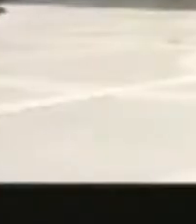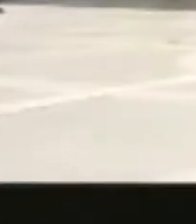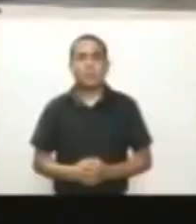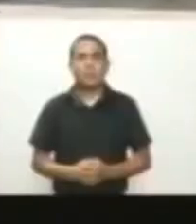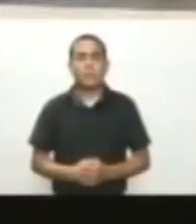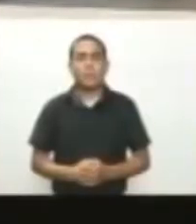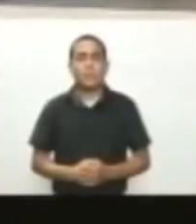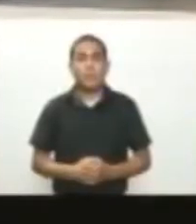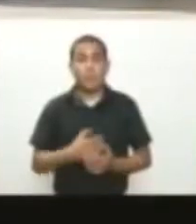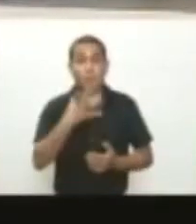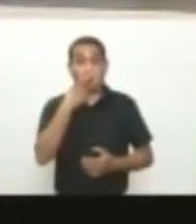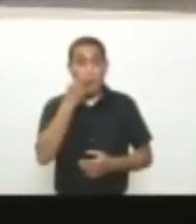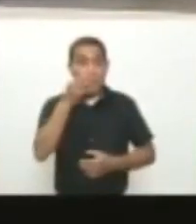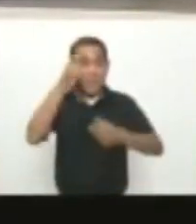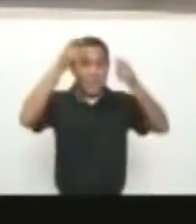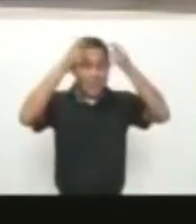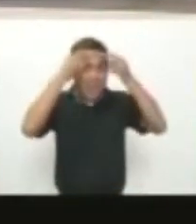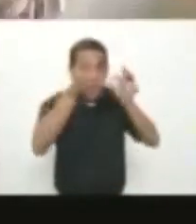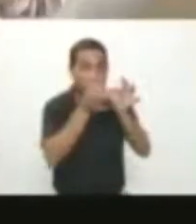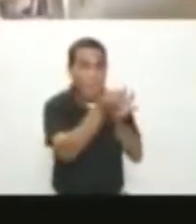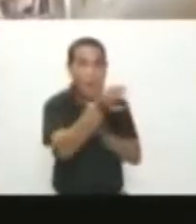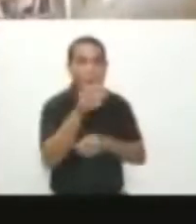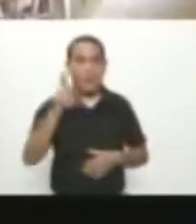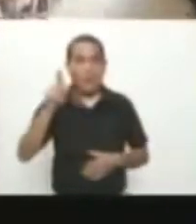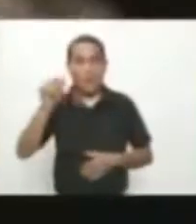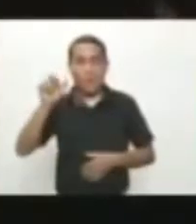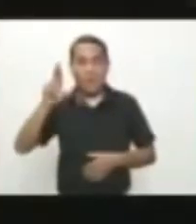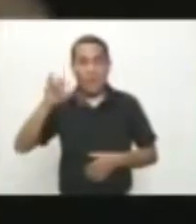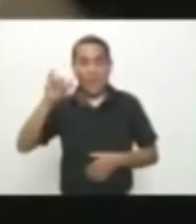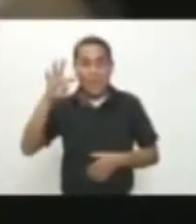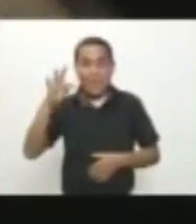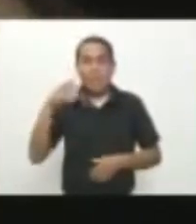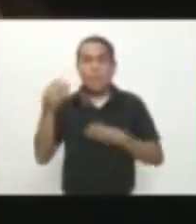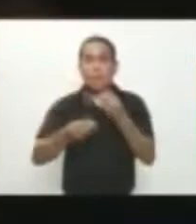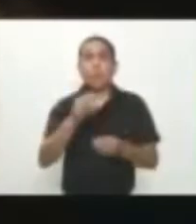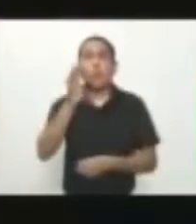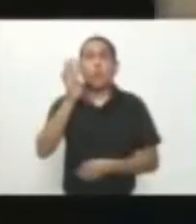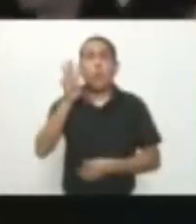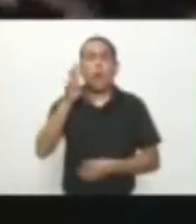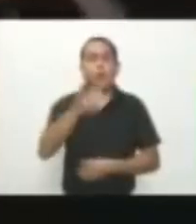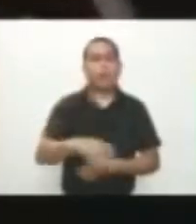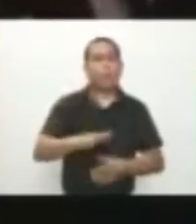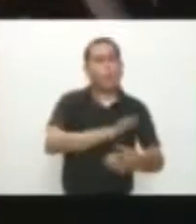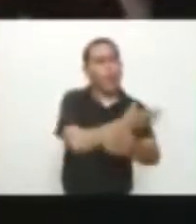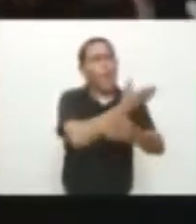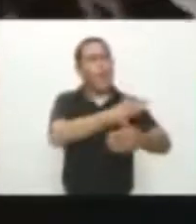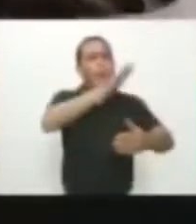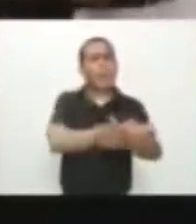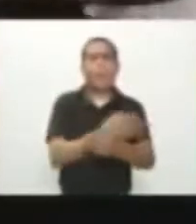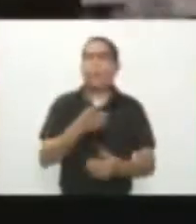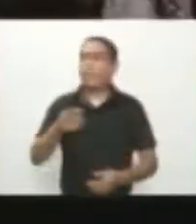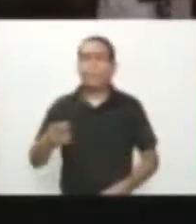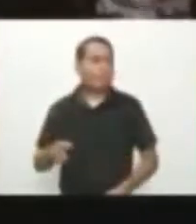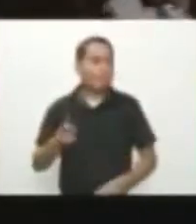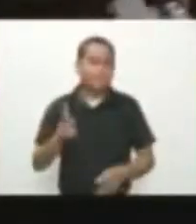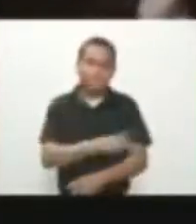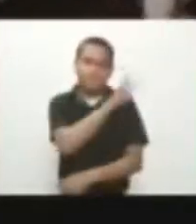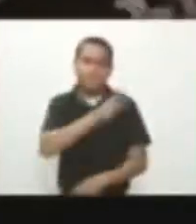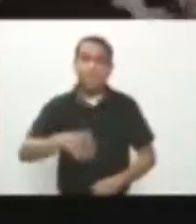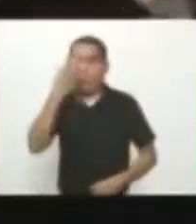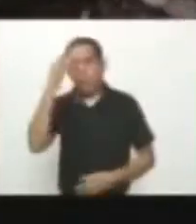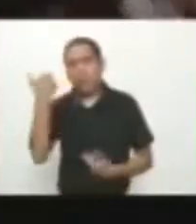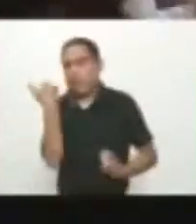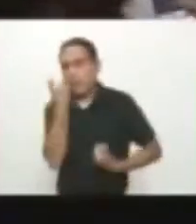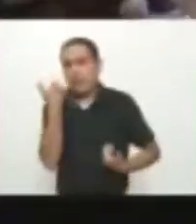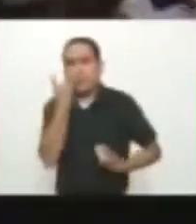El rey de los pueblos Farid Ortiz Tuvo que cancelar Alrededor de 4 presentaciones Tras sufrir Quebrantos de salud Que le obligaron